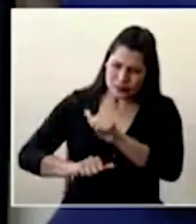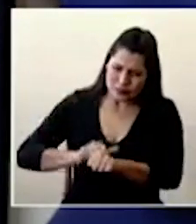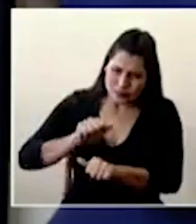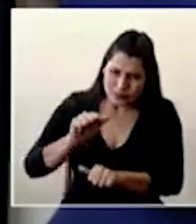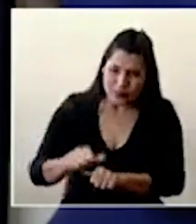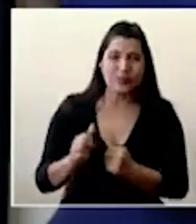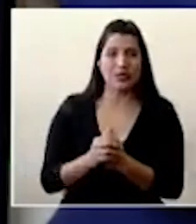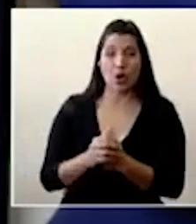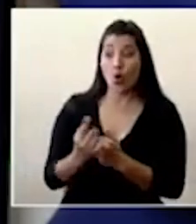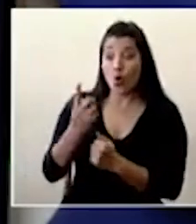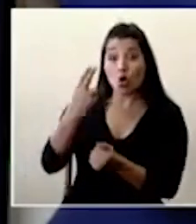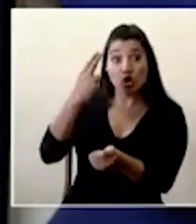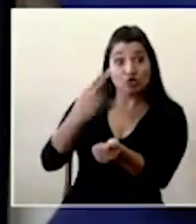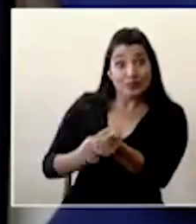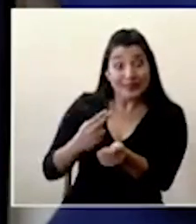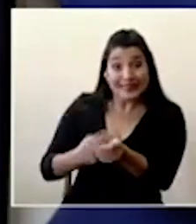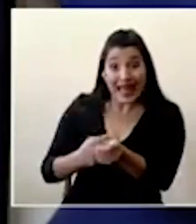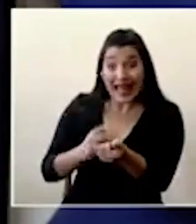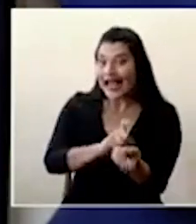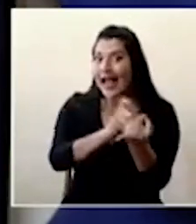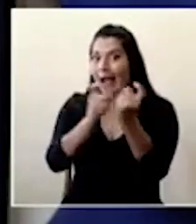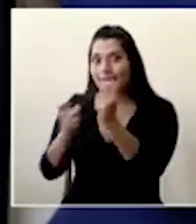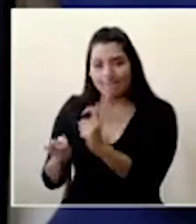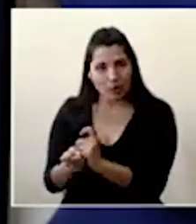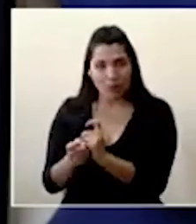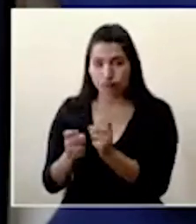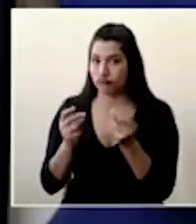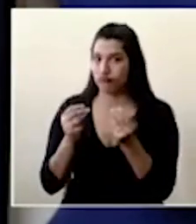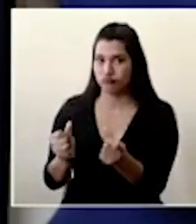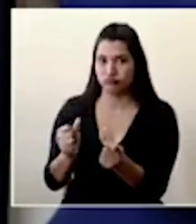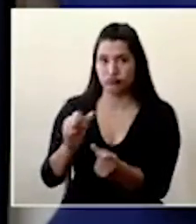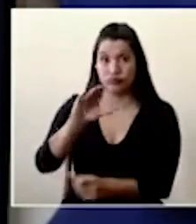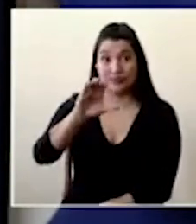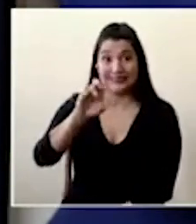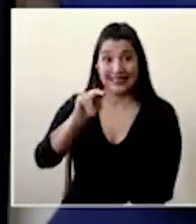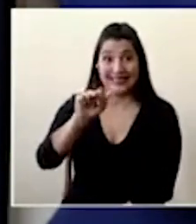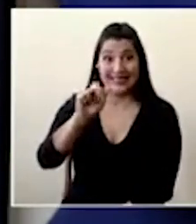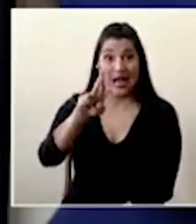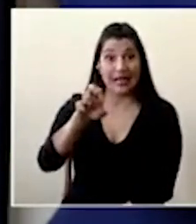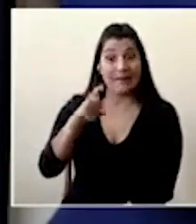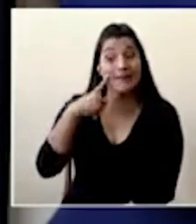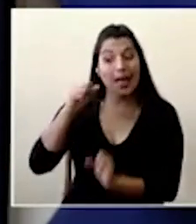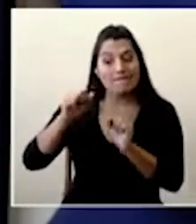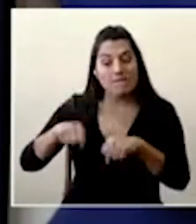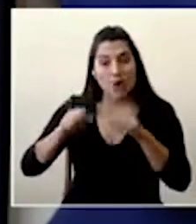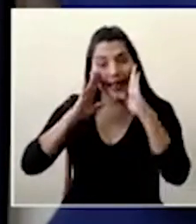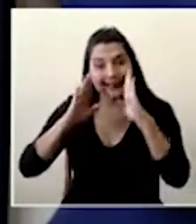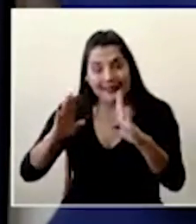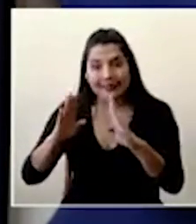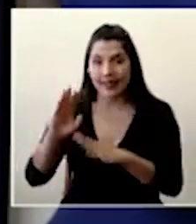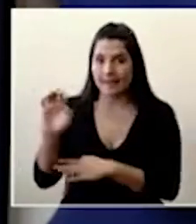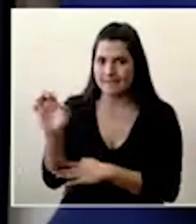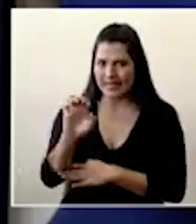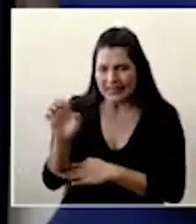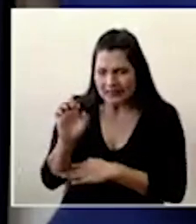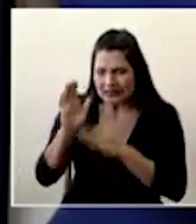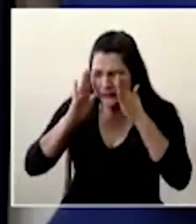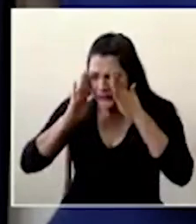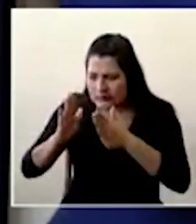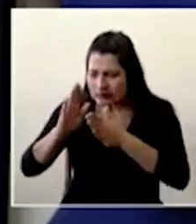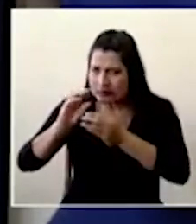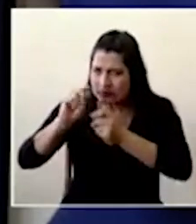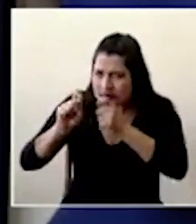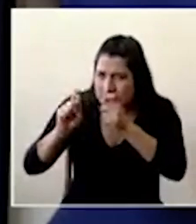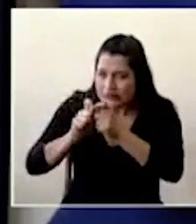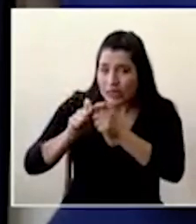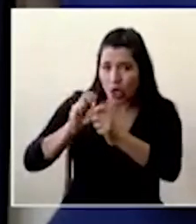hospitales enteros el cenare a atender la emergencia de manera exclusiva que estamos